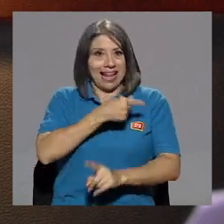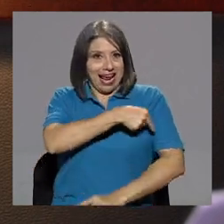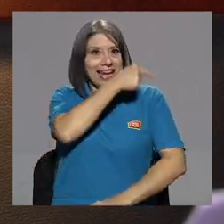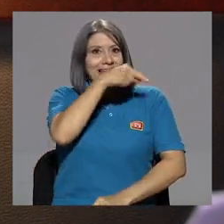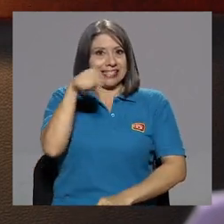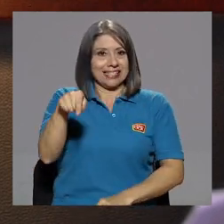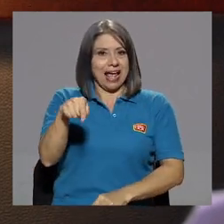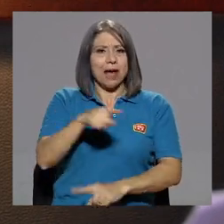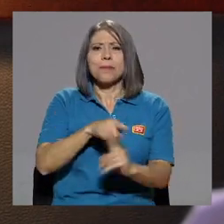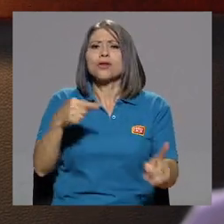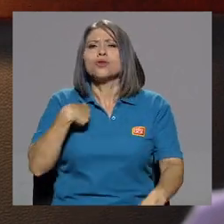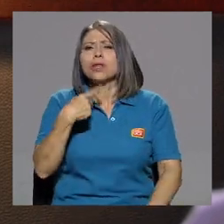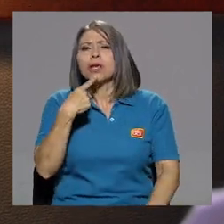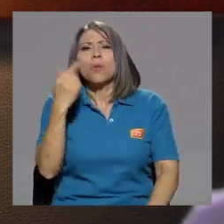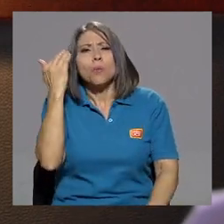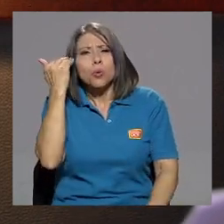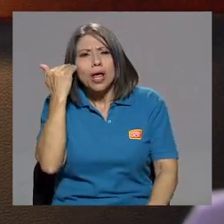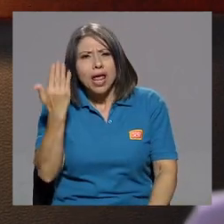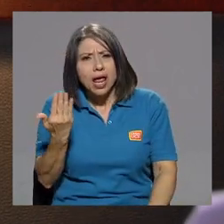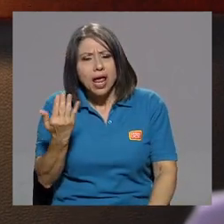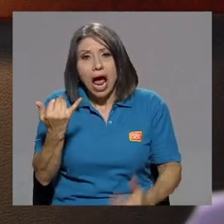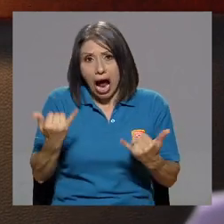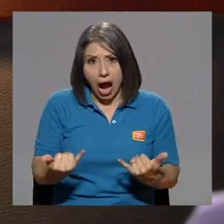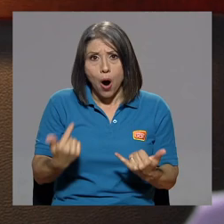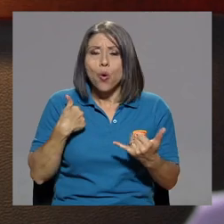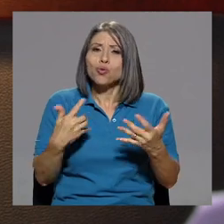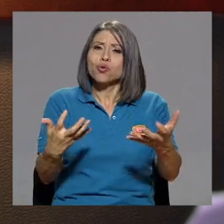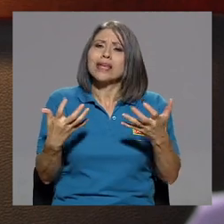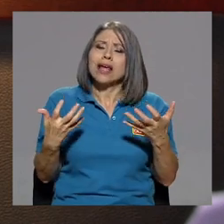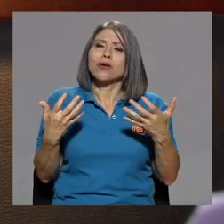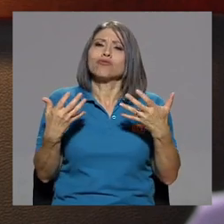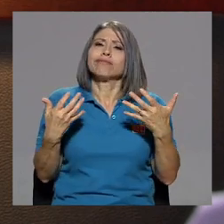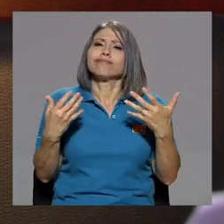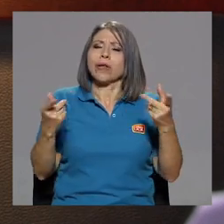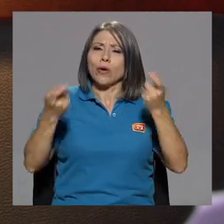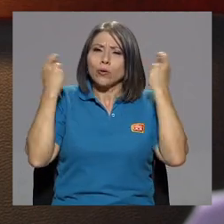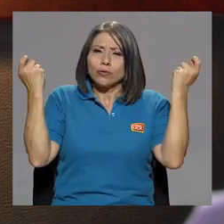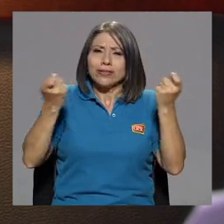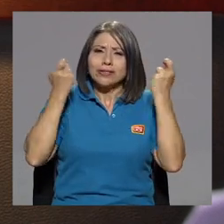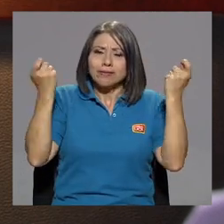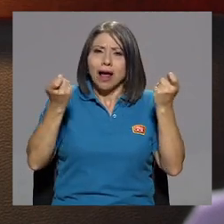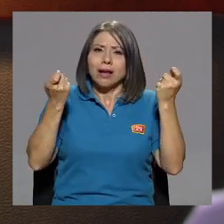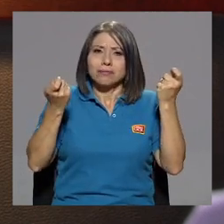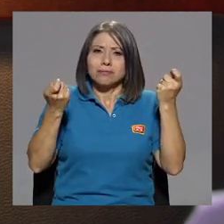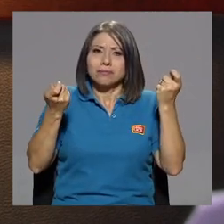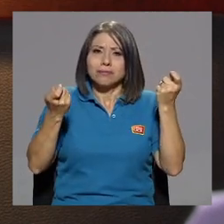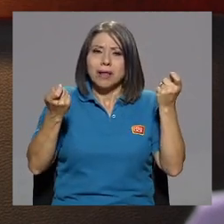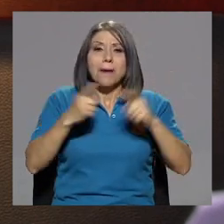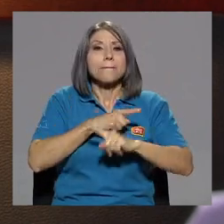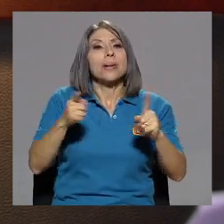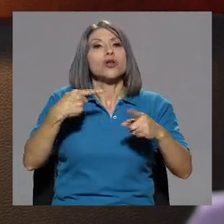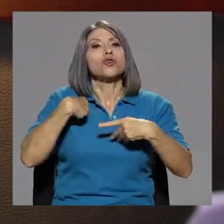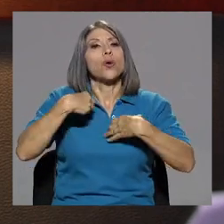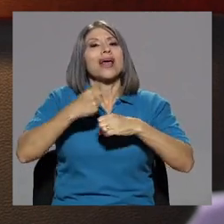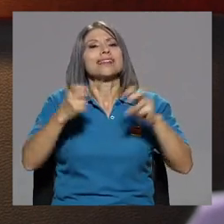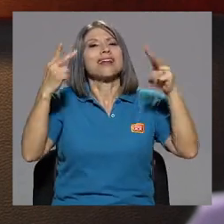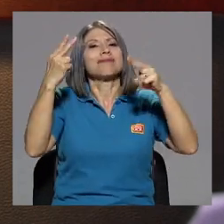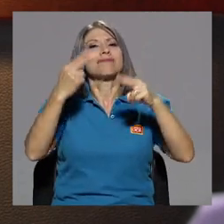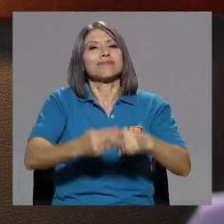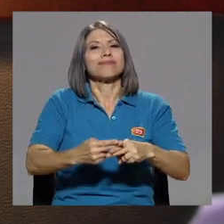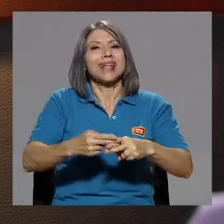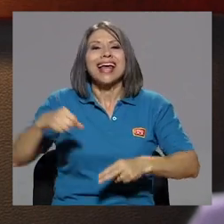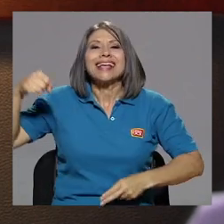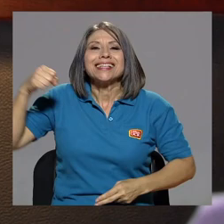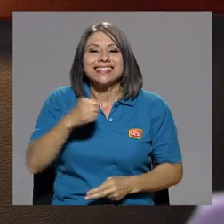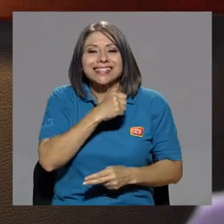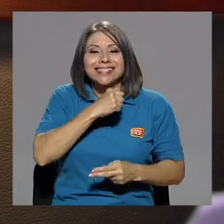digo yo, ¿por qué? Ahora yo quiero hacer otro festival, pero lo voy a hacer, Sandra le canta al mundo.